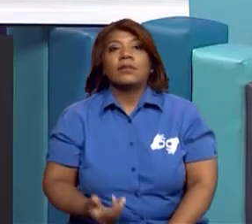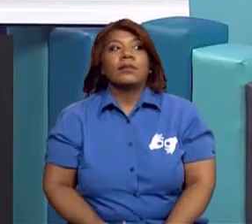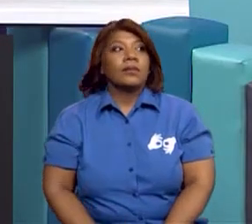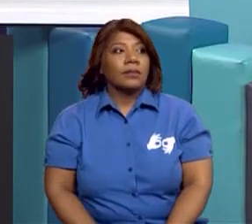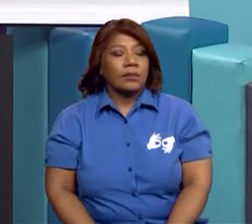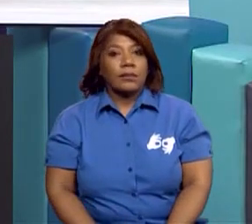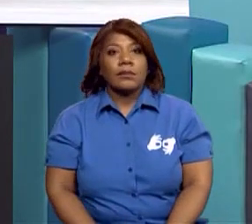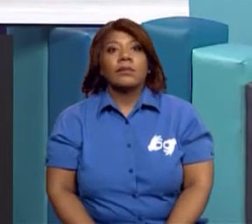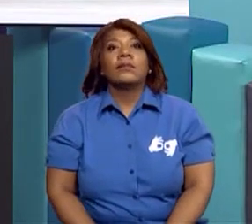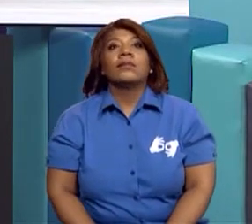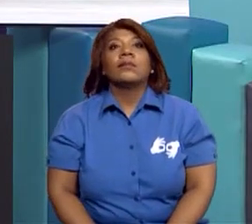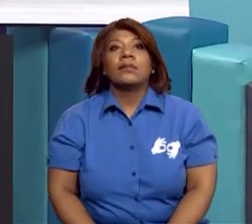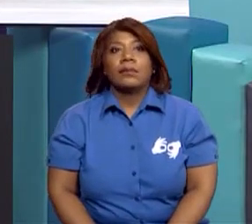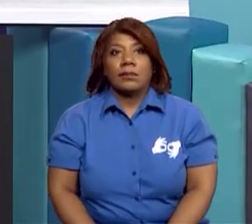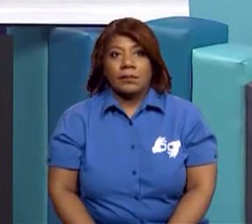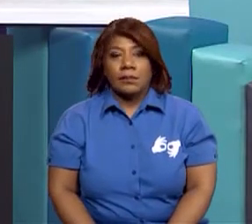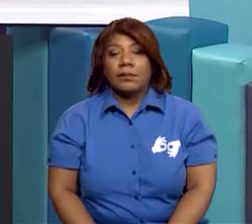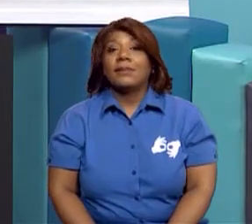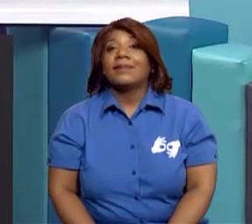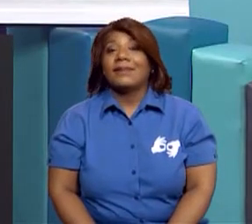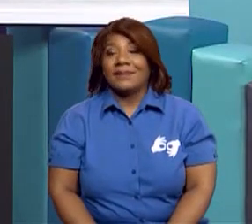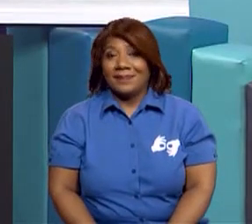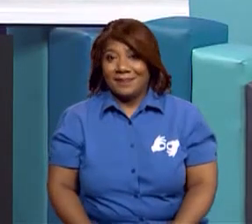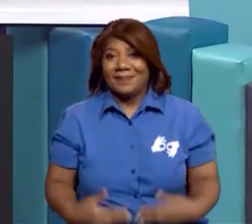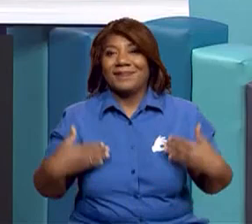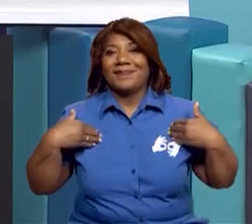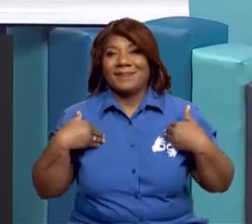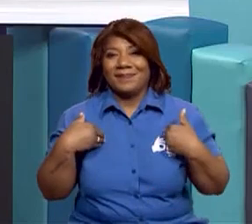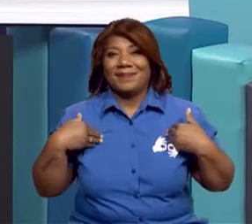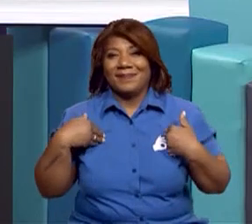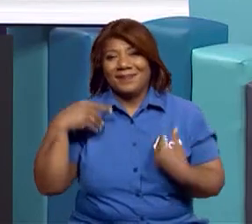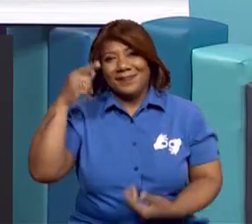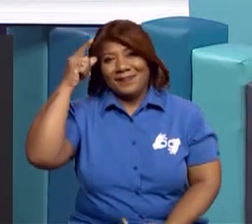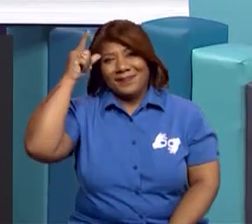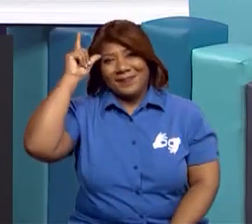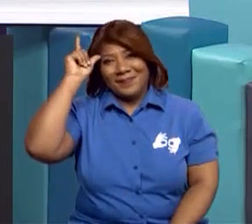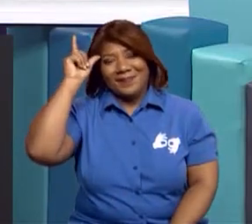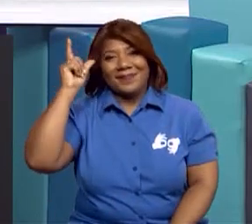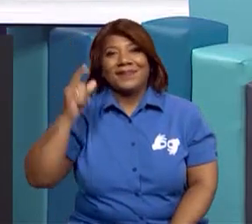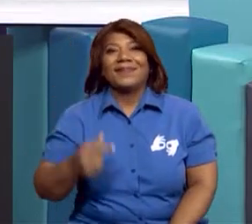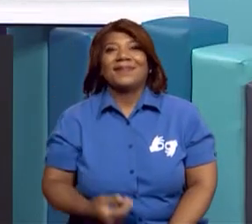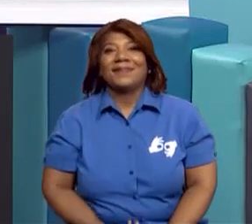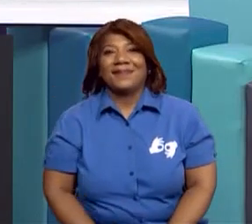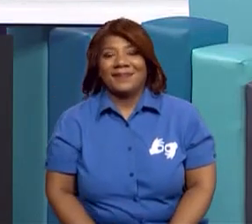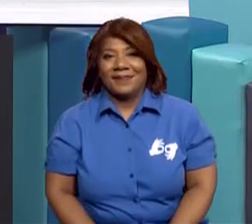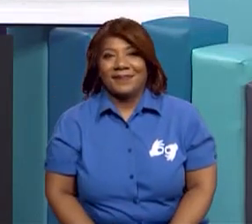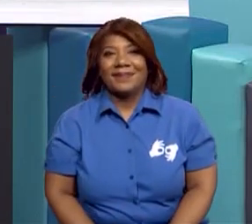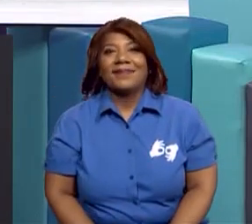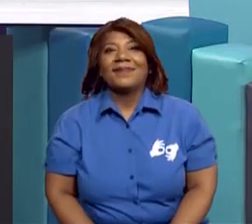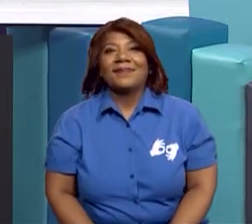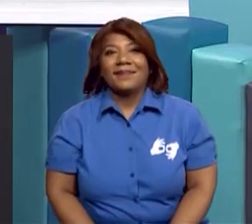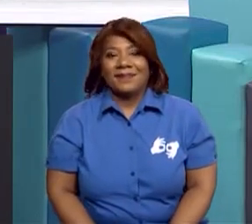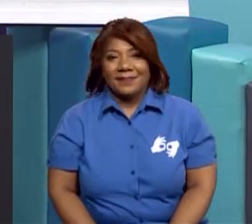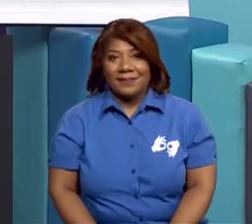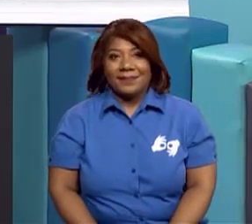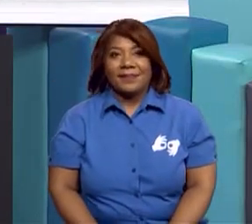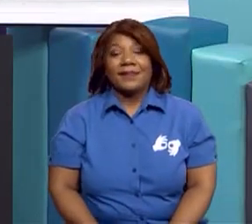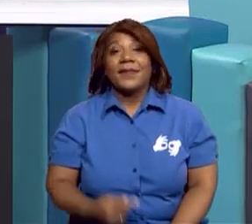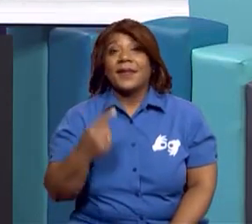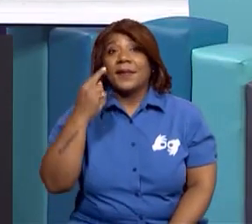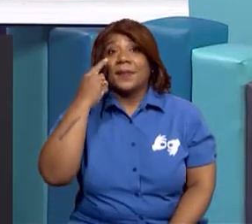Sería la ganadería, ¿cierto? Muy bien. Entonces, recuerden que el sector primario es lo que